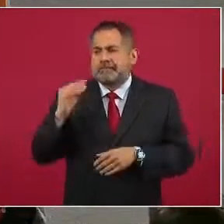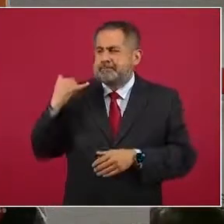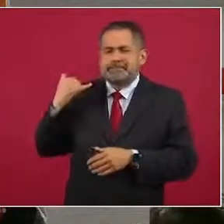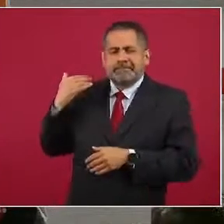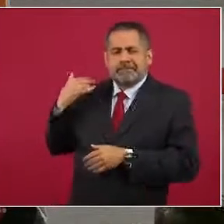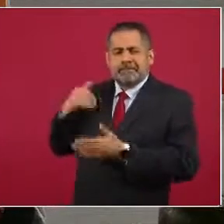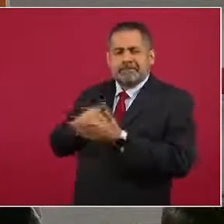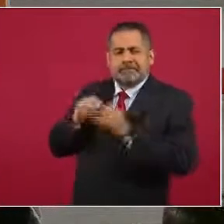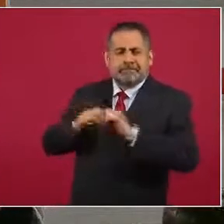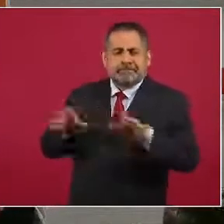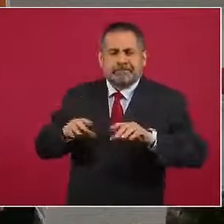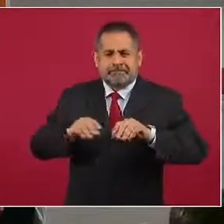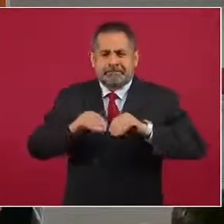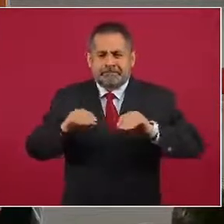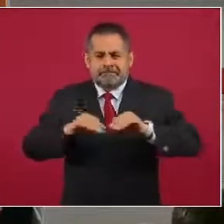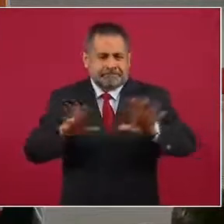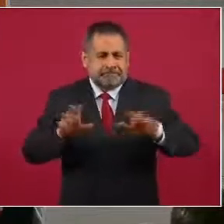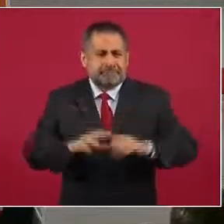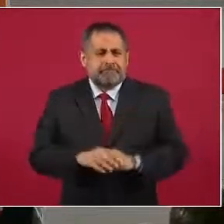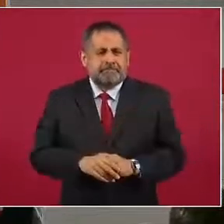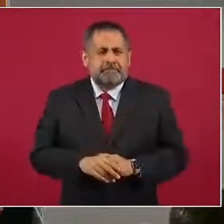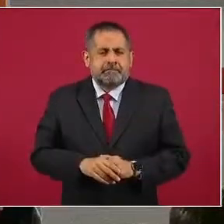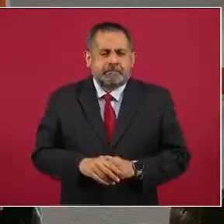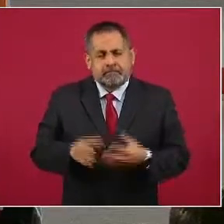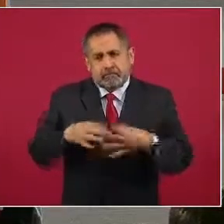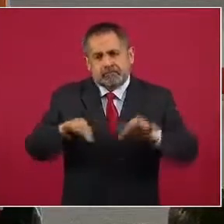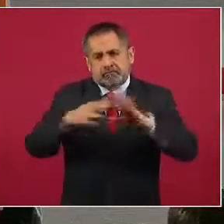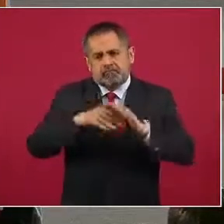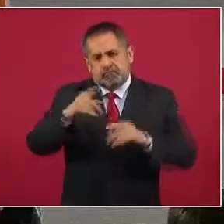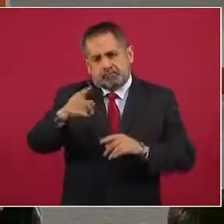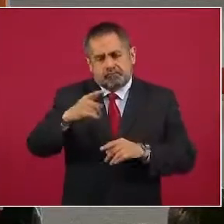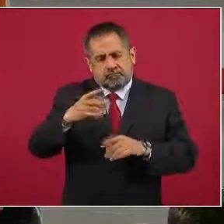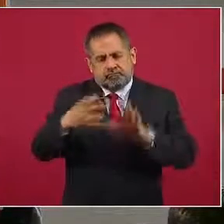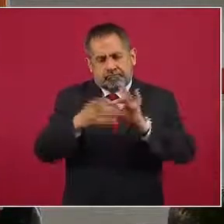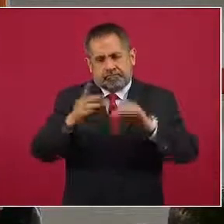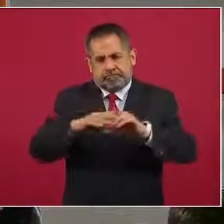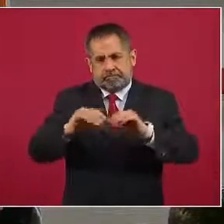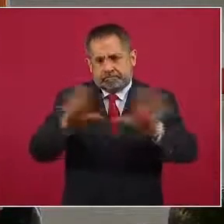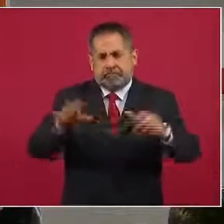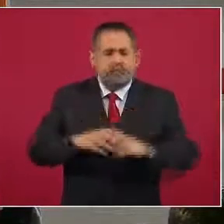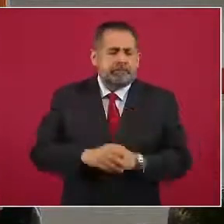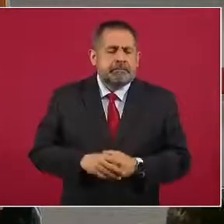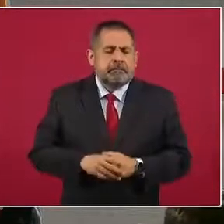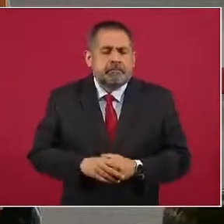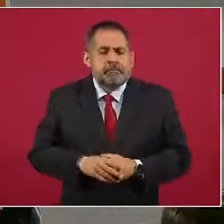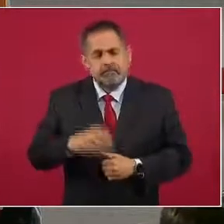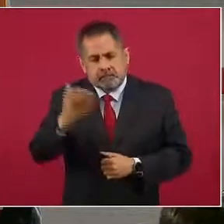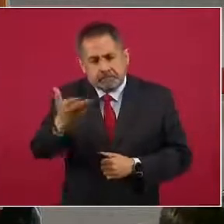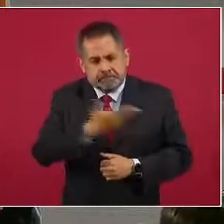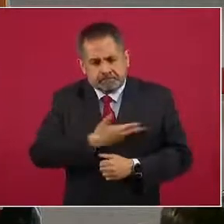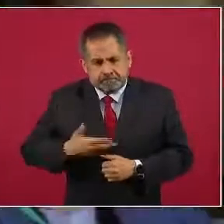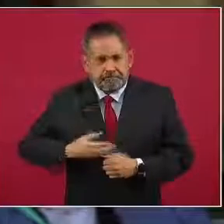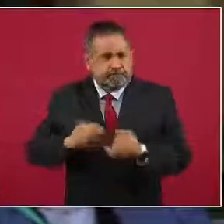transparencia, ¿no? Sí, importante que usted aclare al respecto. Sí. Señor presidente, finalmente…